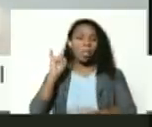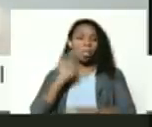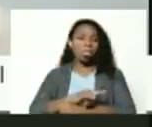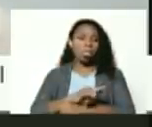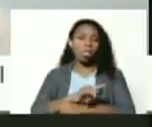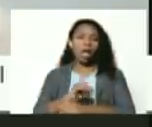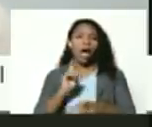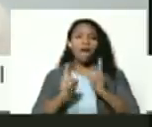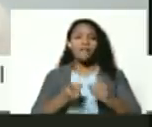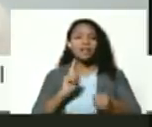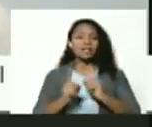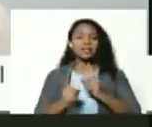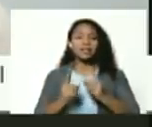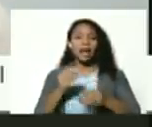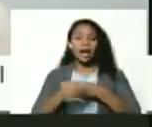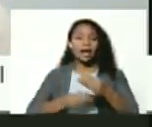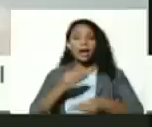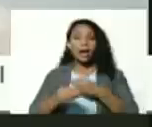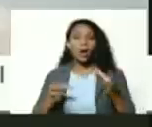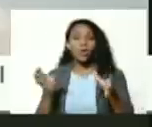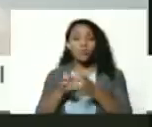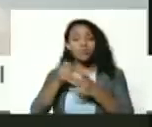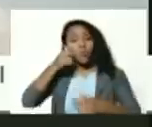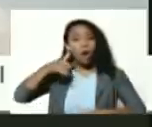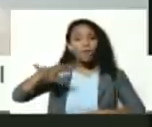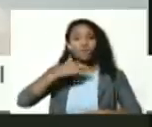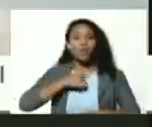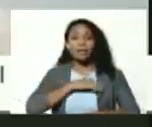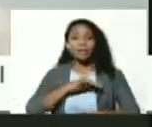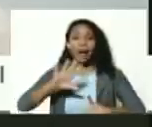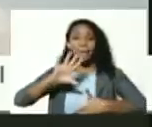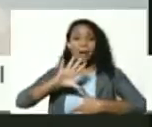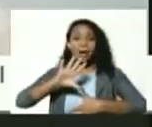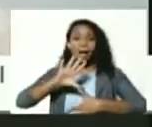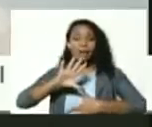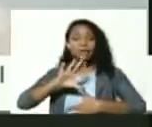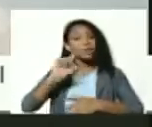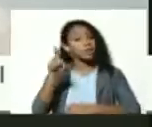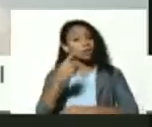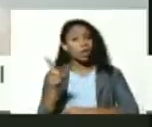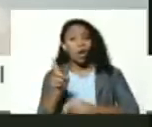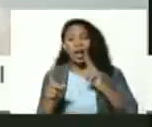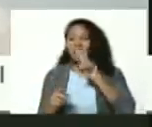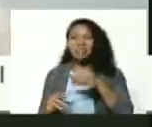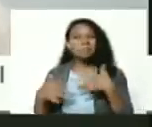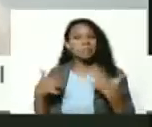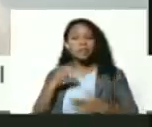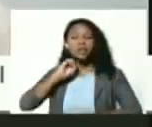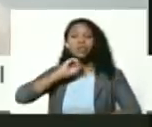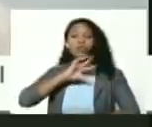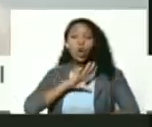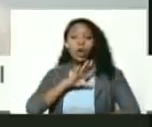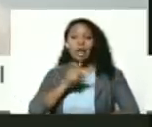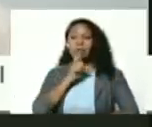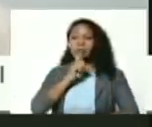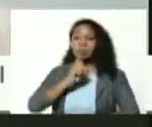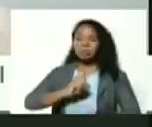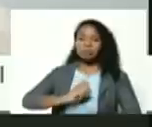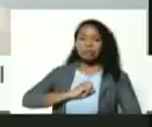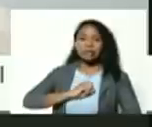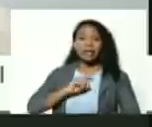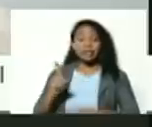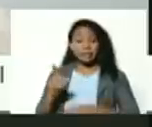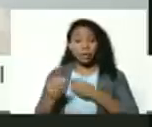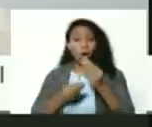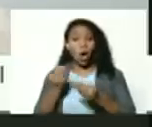que se intenten enemistar a los pueblos de nuestra América sino que tienen que ver con esos históricos enemigos que así